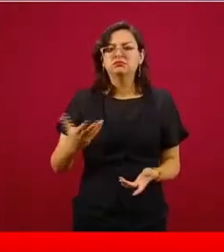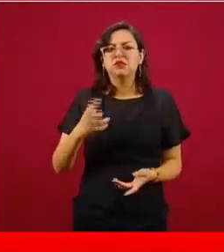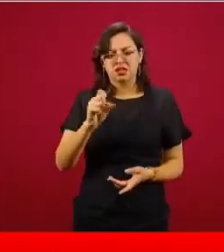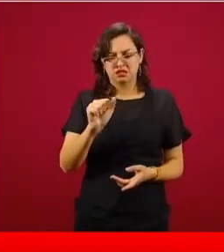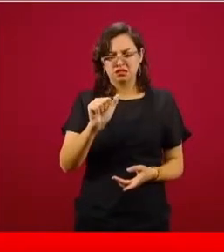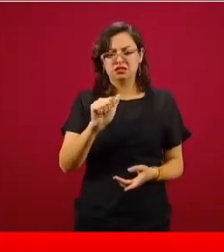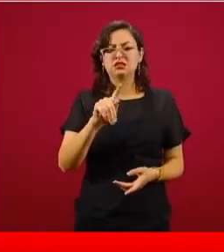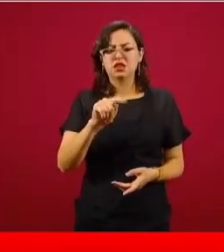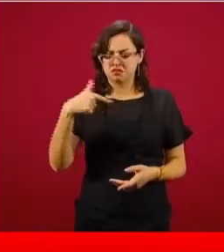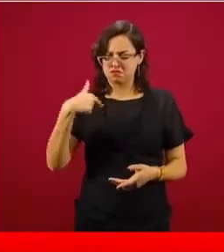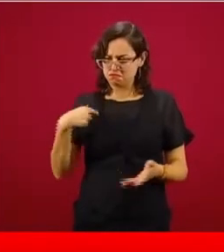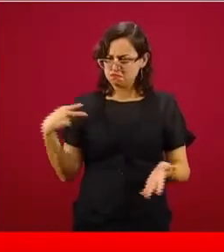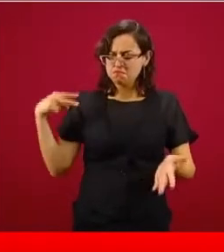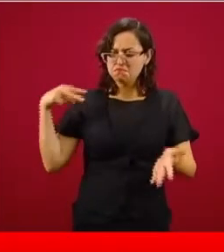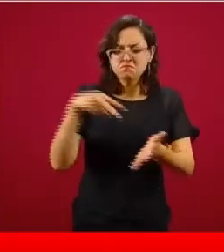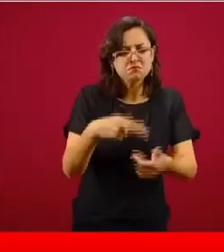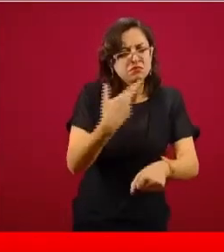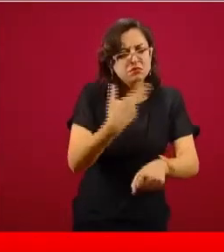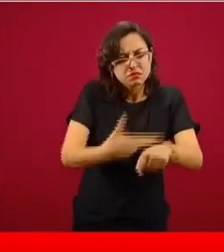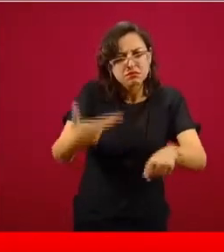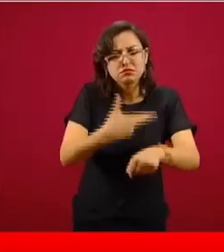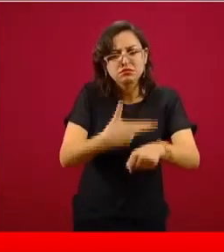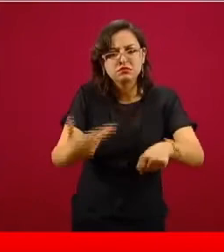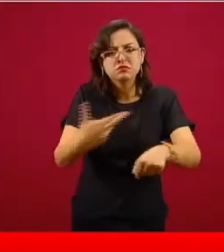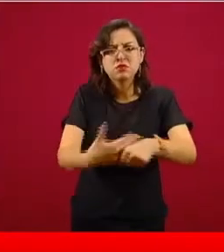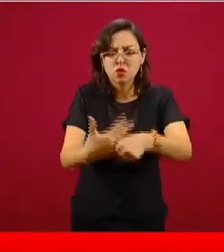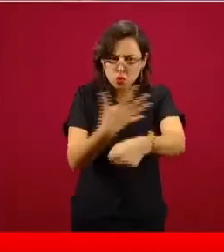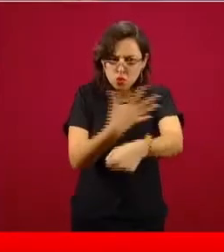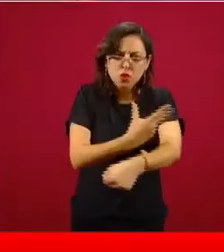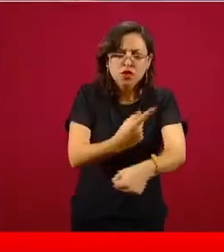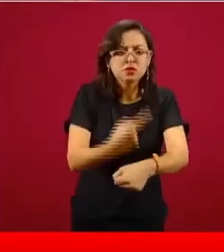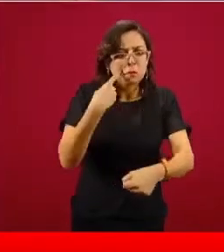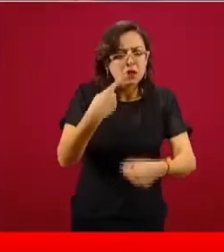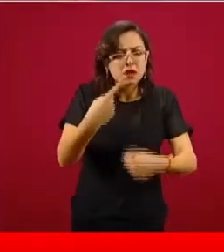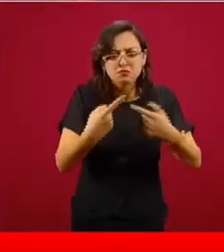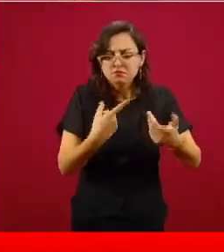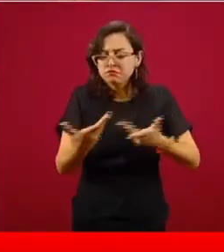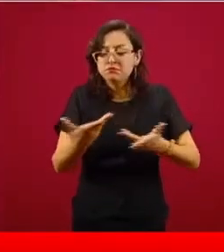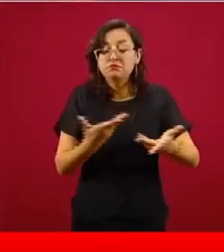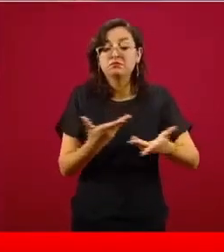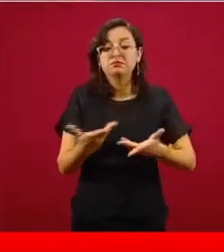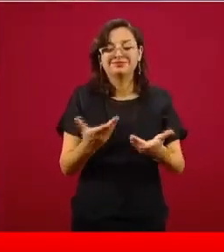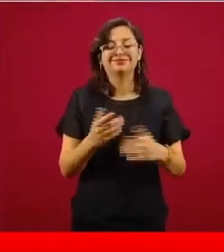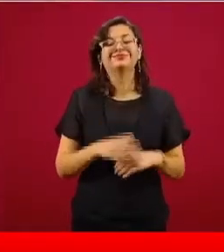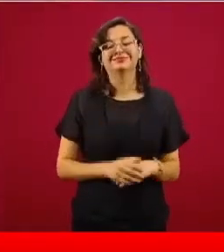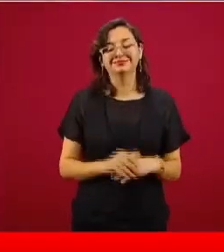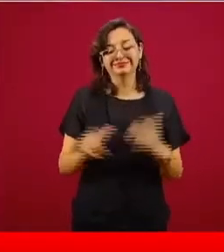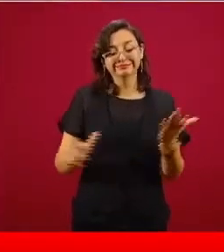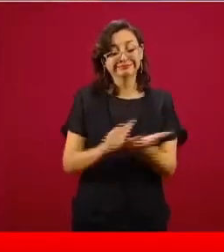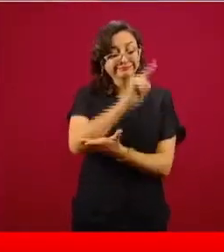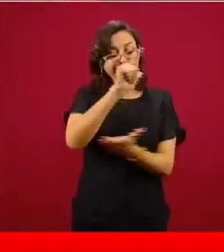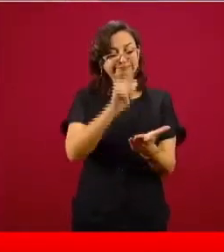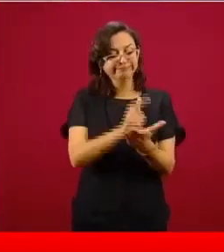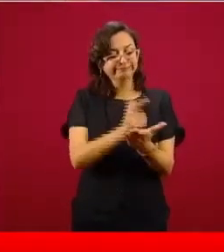y en el marco de la ley, de acuerdo también a lo que podemos,